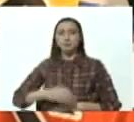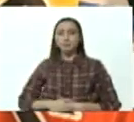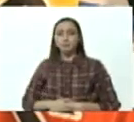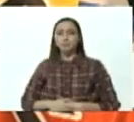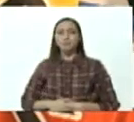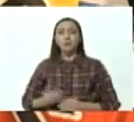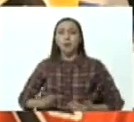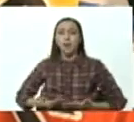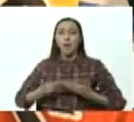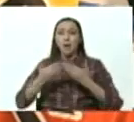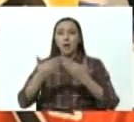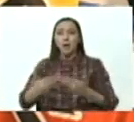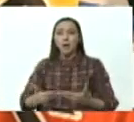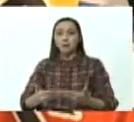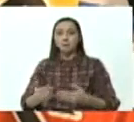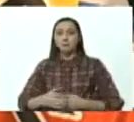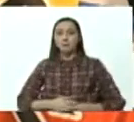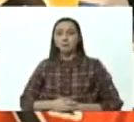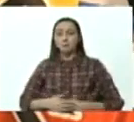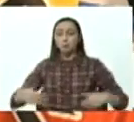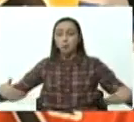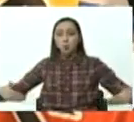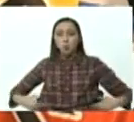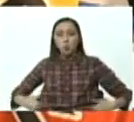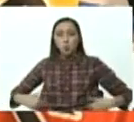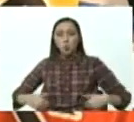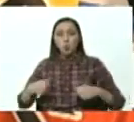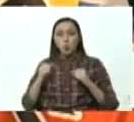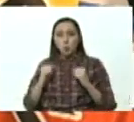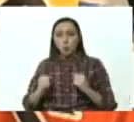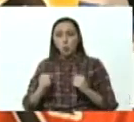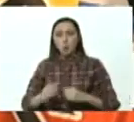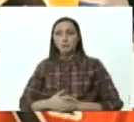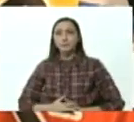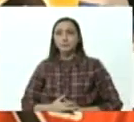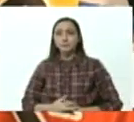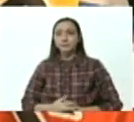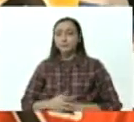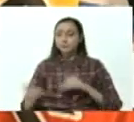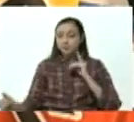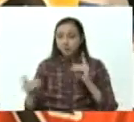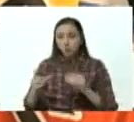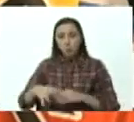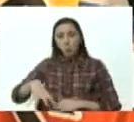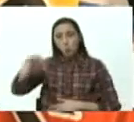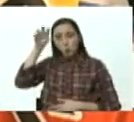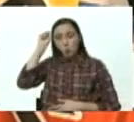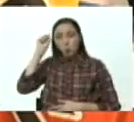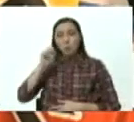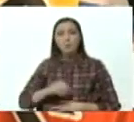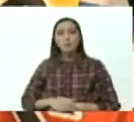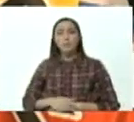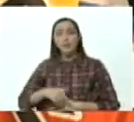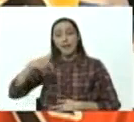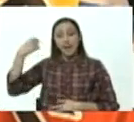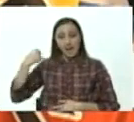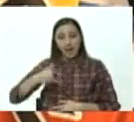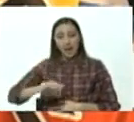contribuir en ese esfuerzo enorme de diálogo y entendimiento que crece en el país.